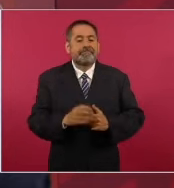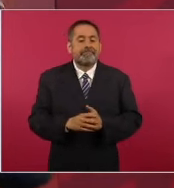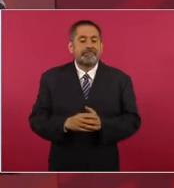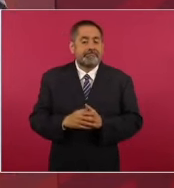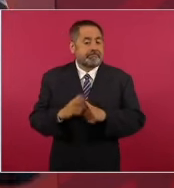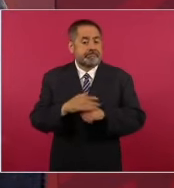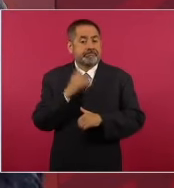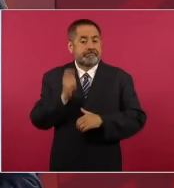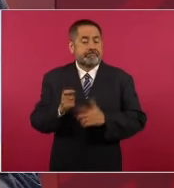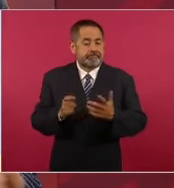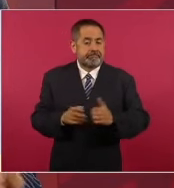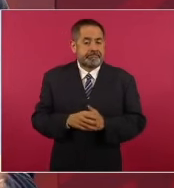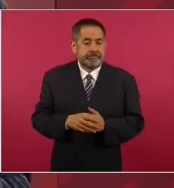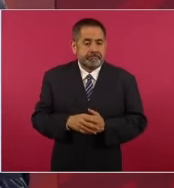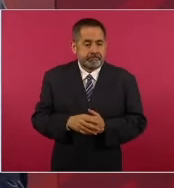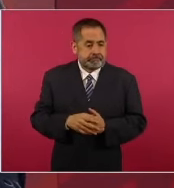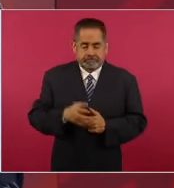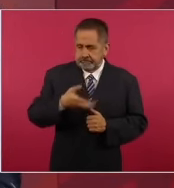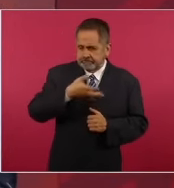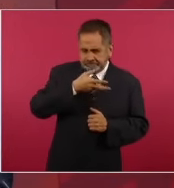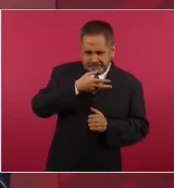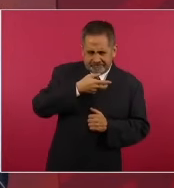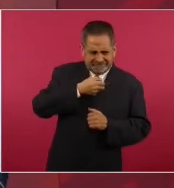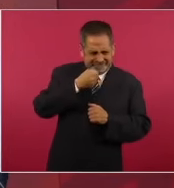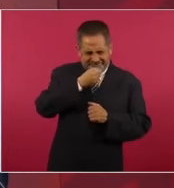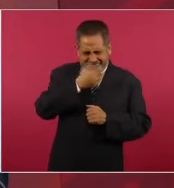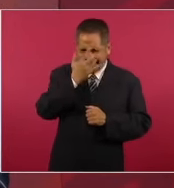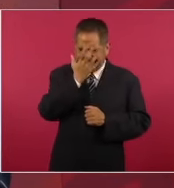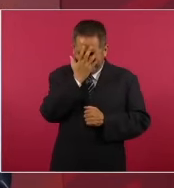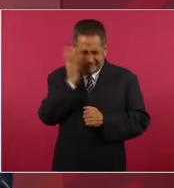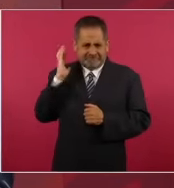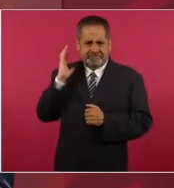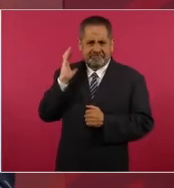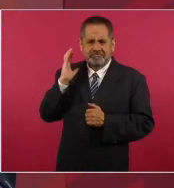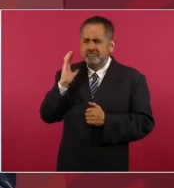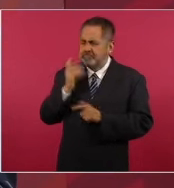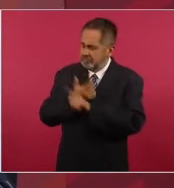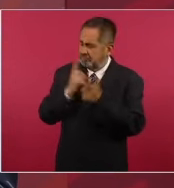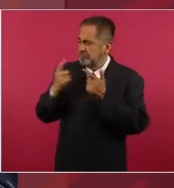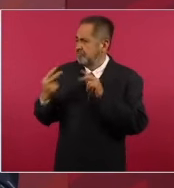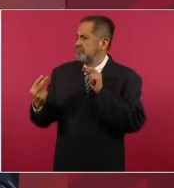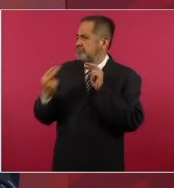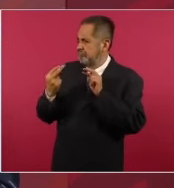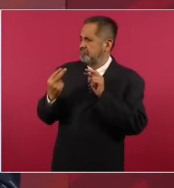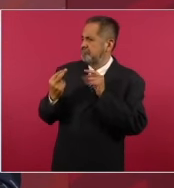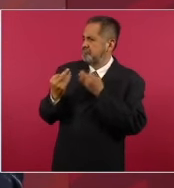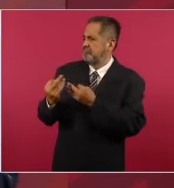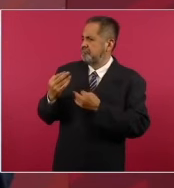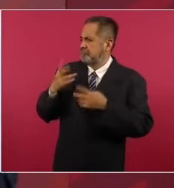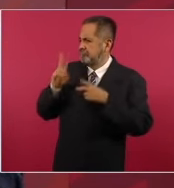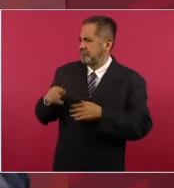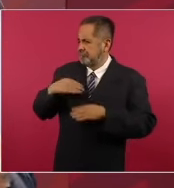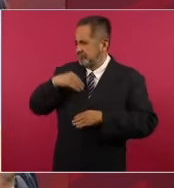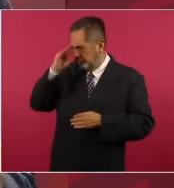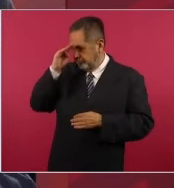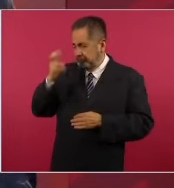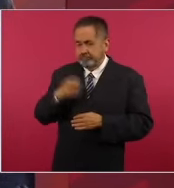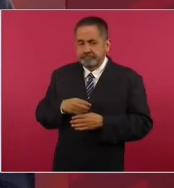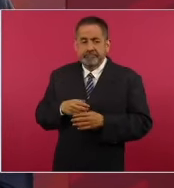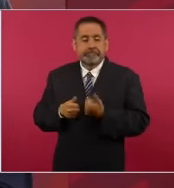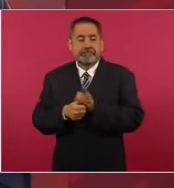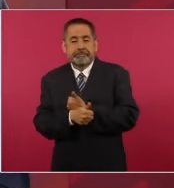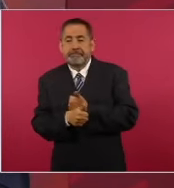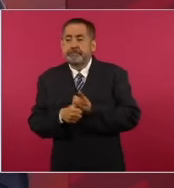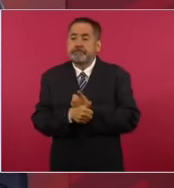porque fuera máscaras, ya no a la